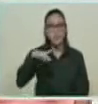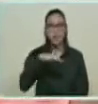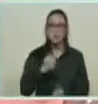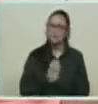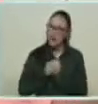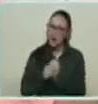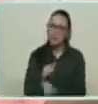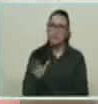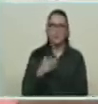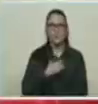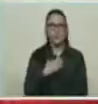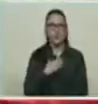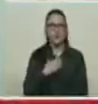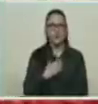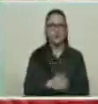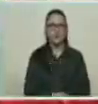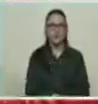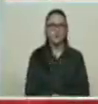al que amo.